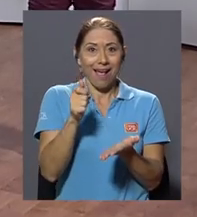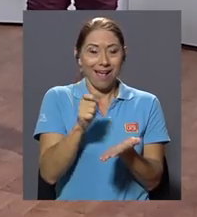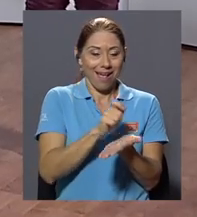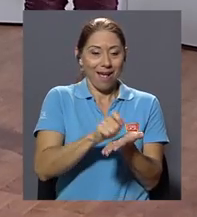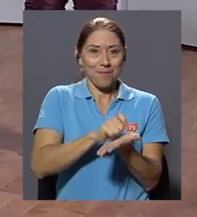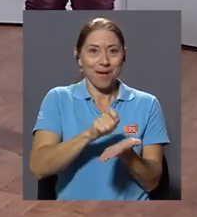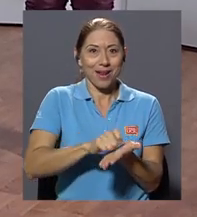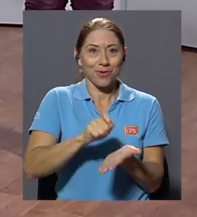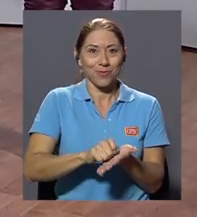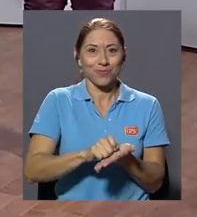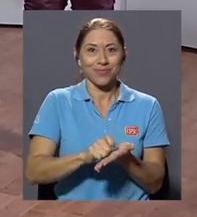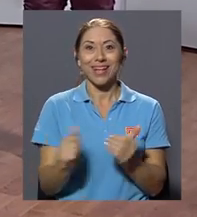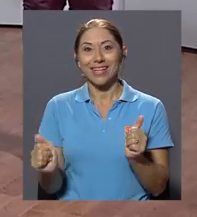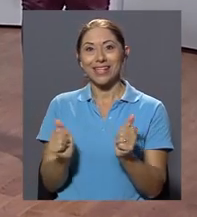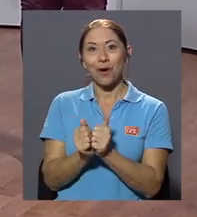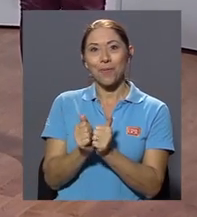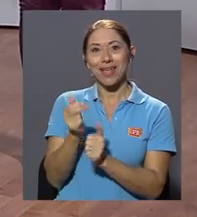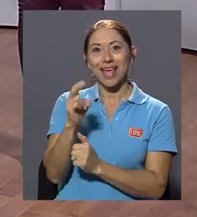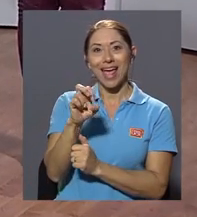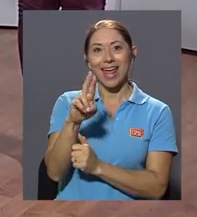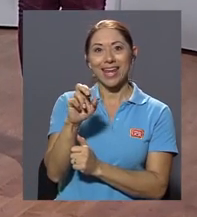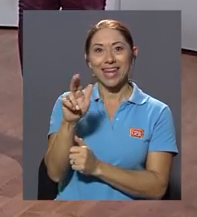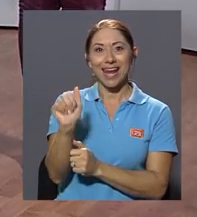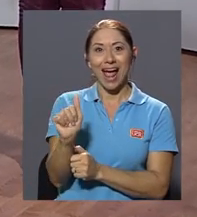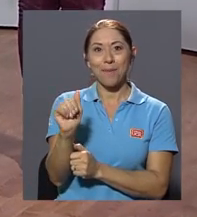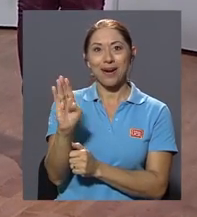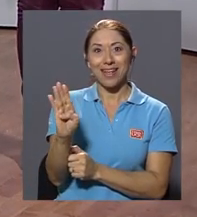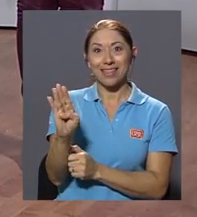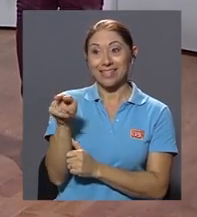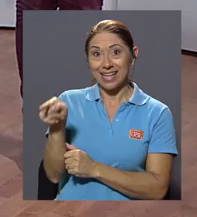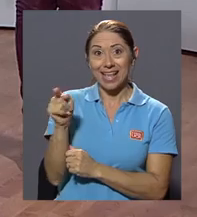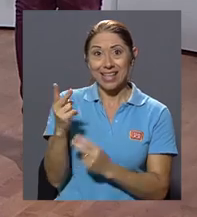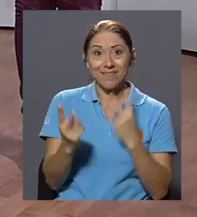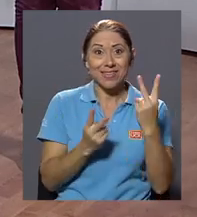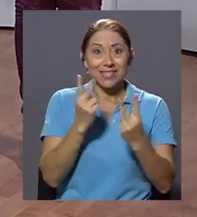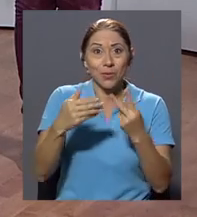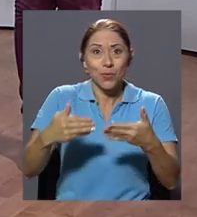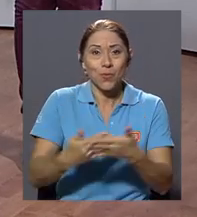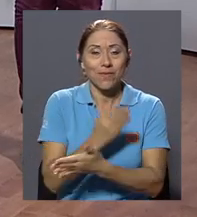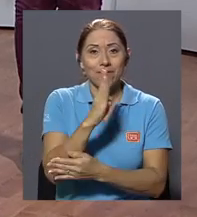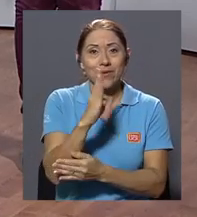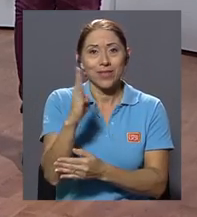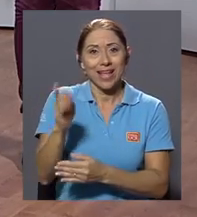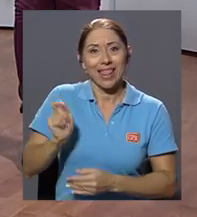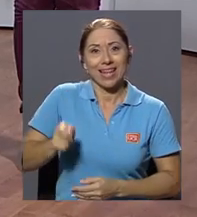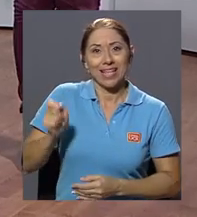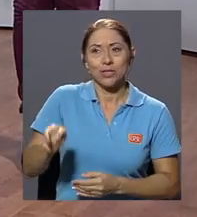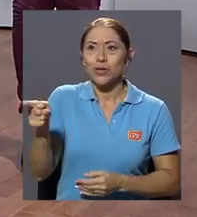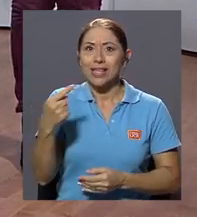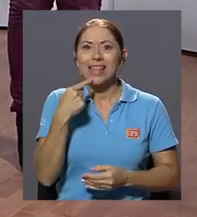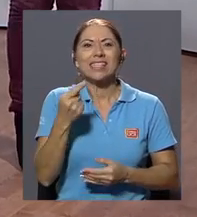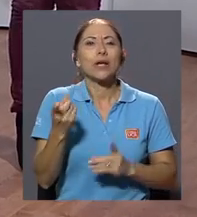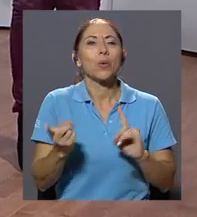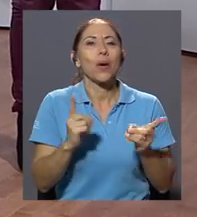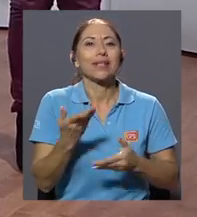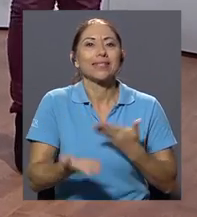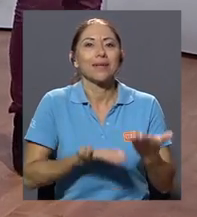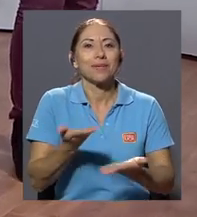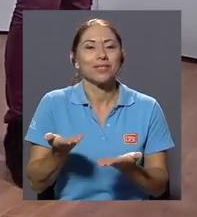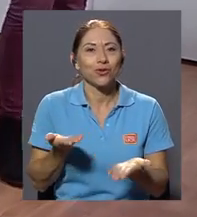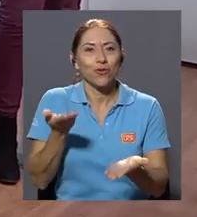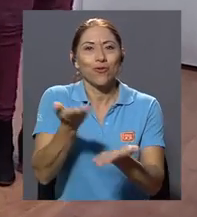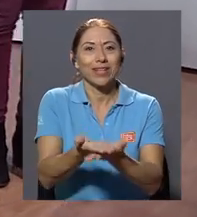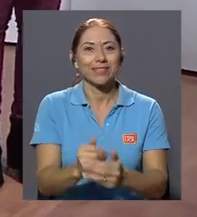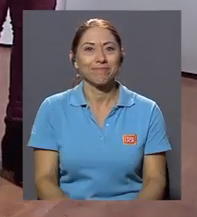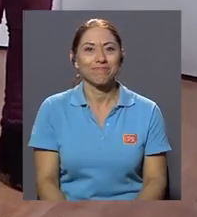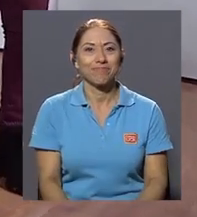Nos acompaña Erika Barrantes, una de nuestras compañeras que visitó la nueva Biblioteca de Derecho y nos comparte detalles de los servicios que ofrece. Muchas gracias.